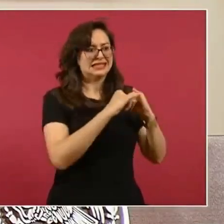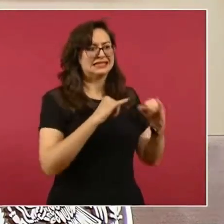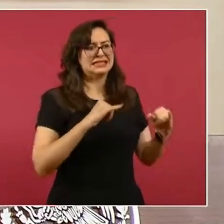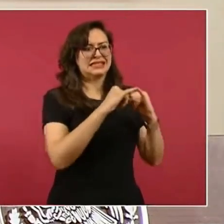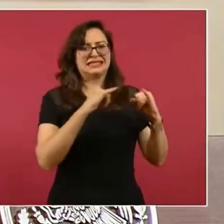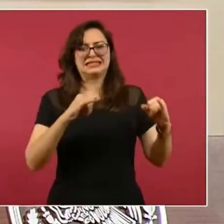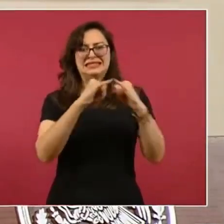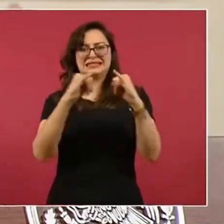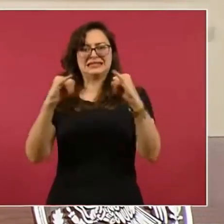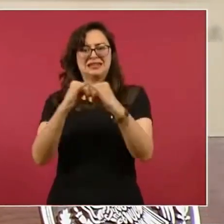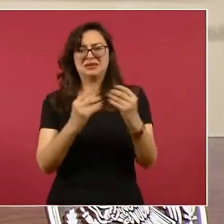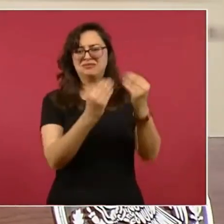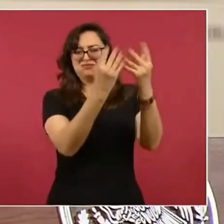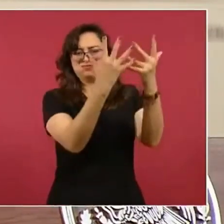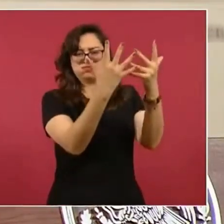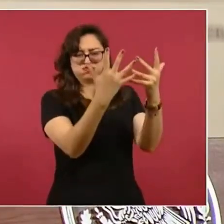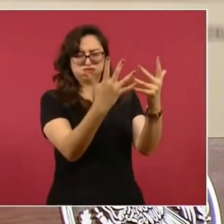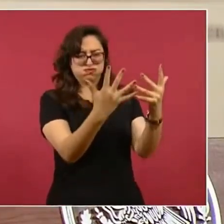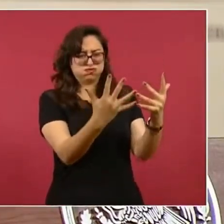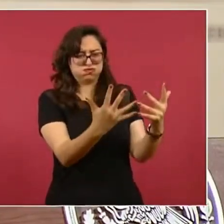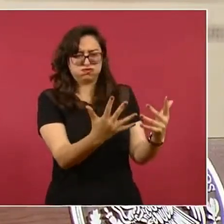Que si son siete.